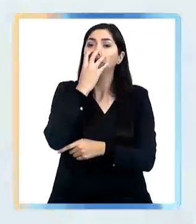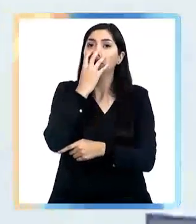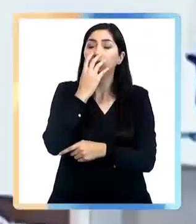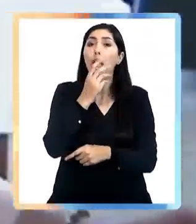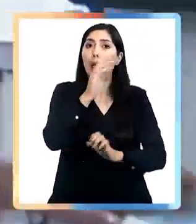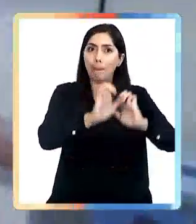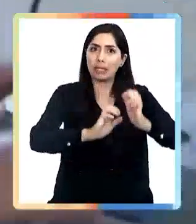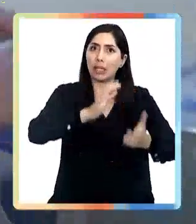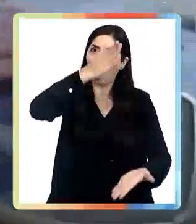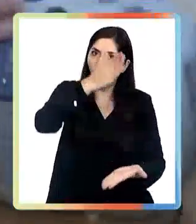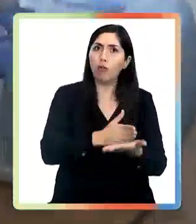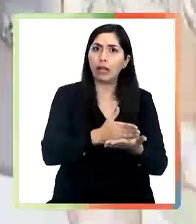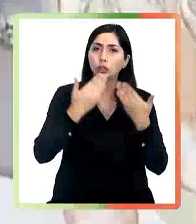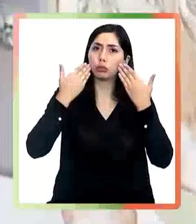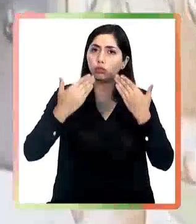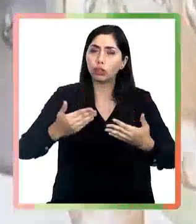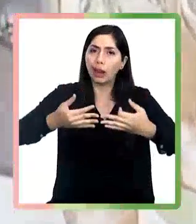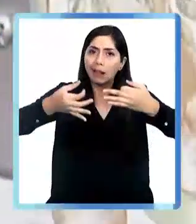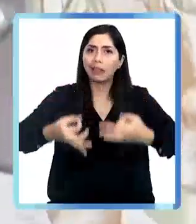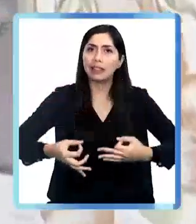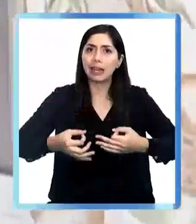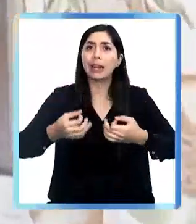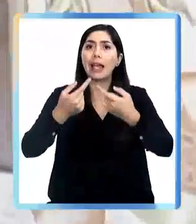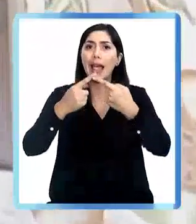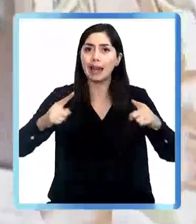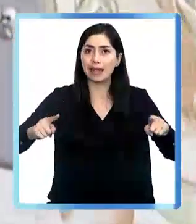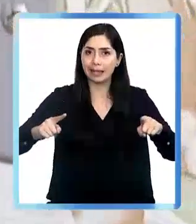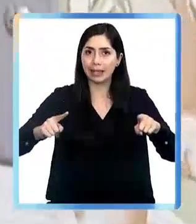obligación garantizar el suministro de energía.